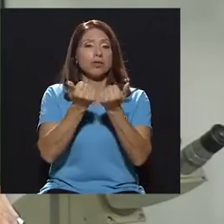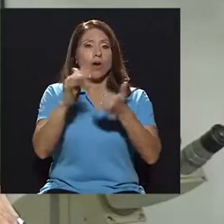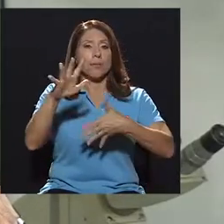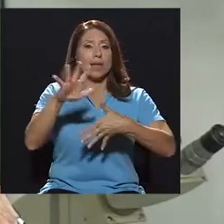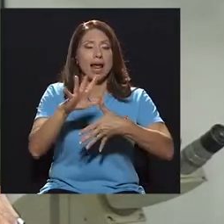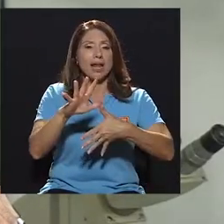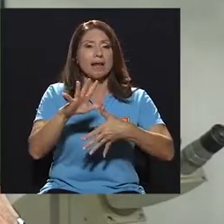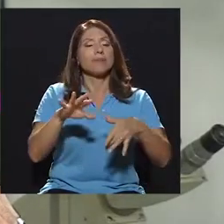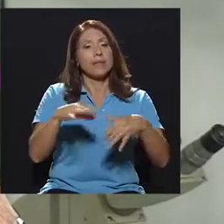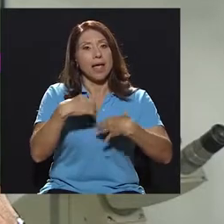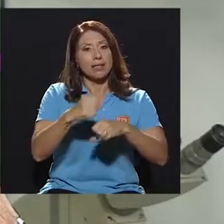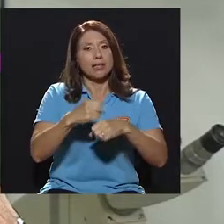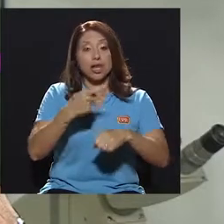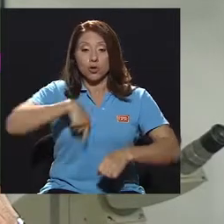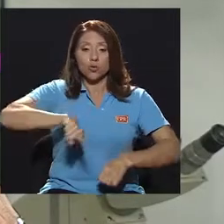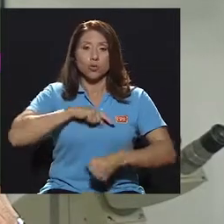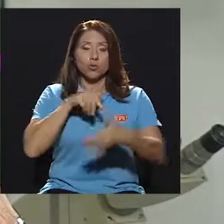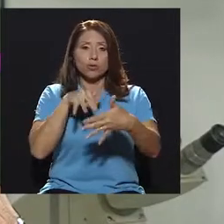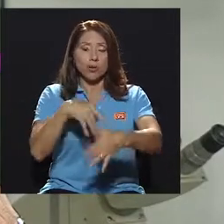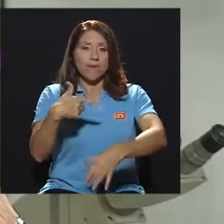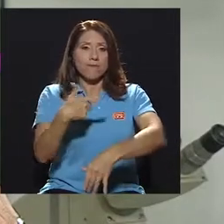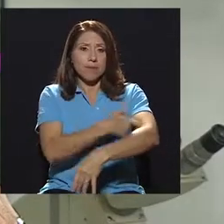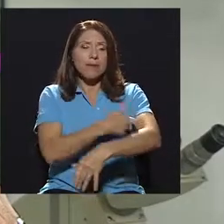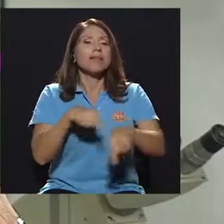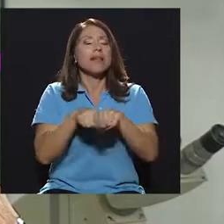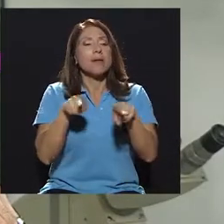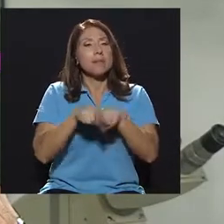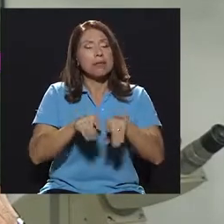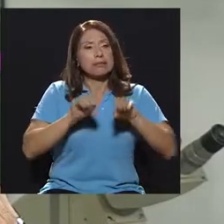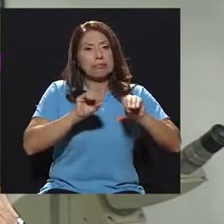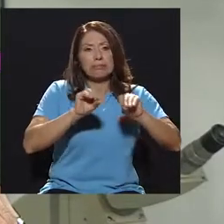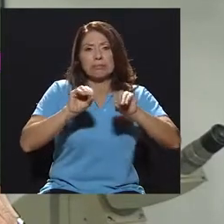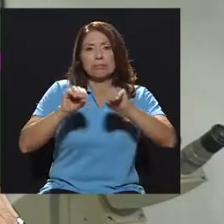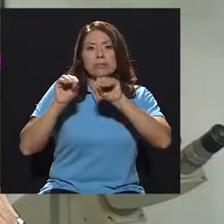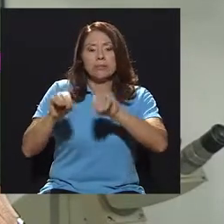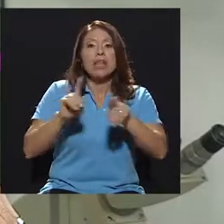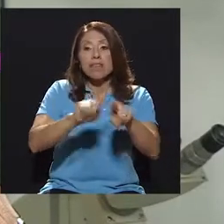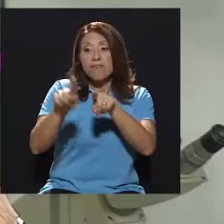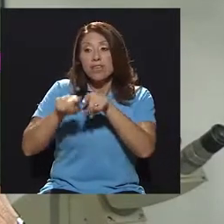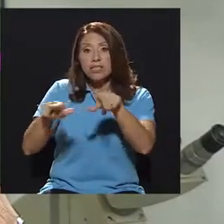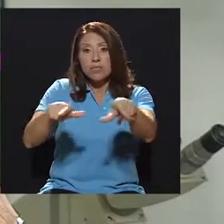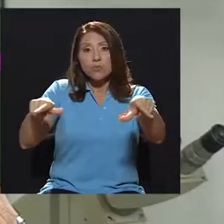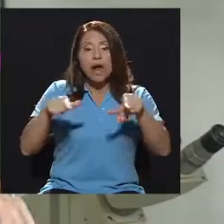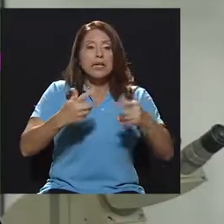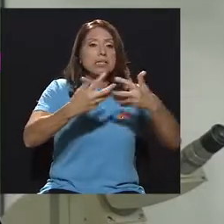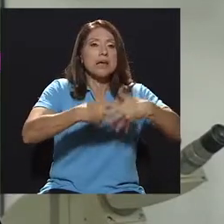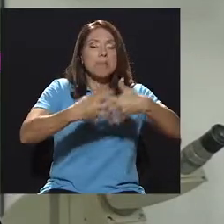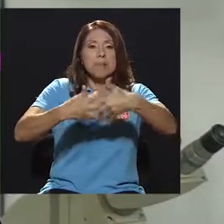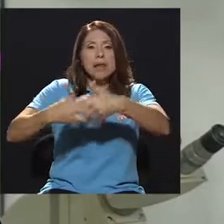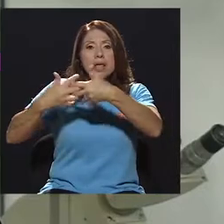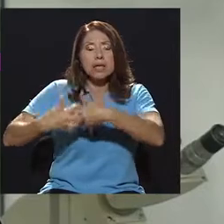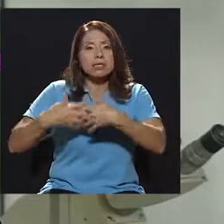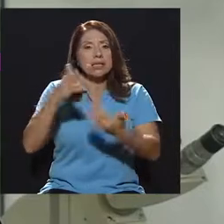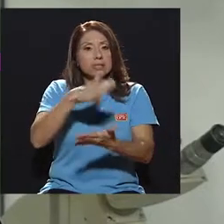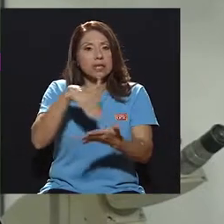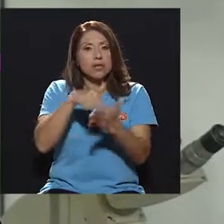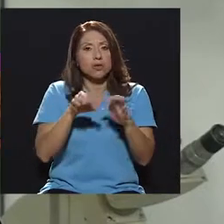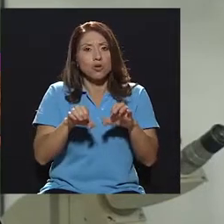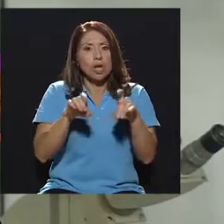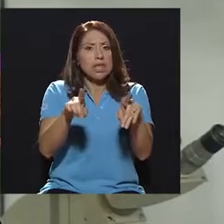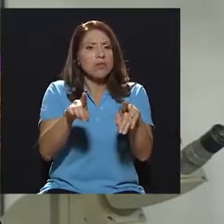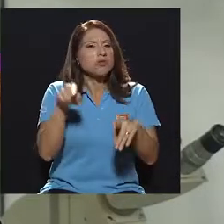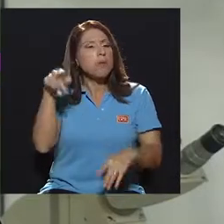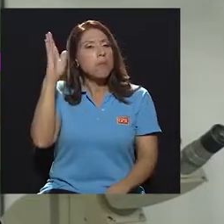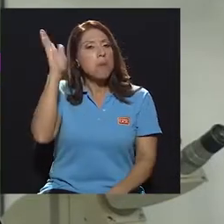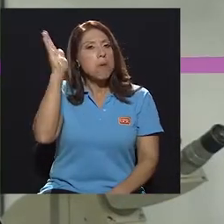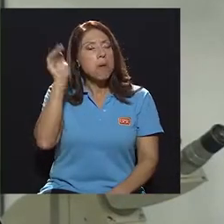lo ofrecemos. Ya hemos ido a diferentes lugares, centros educativos, diferentes empresas a ofrecer esta charlita que lo que dura son 30, 45